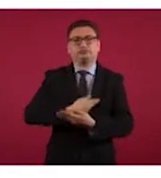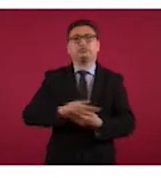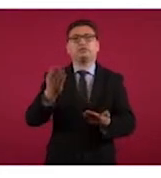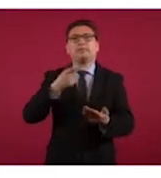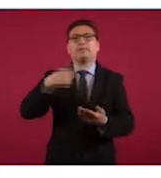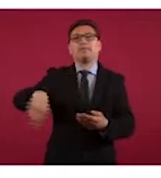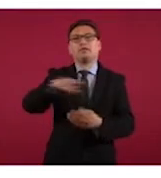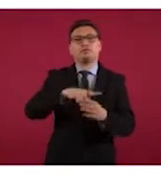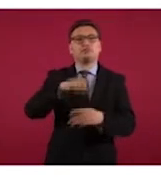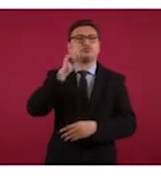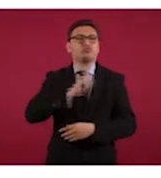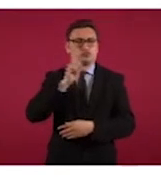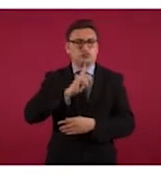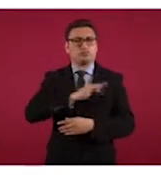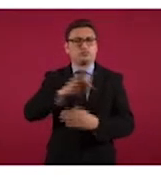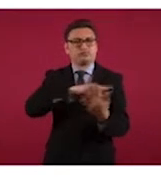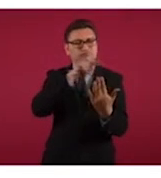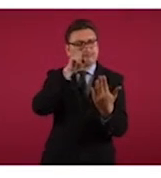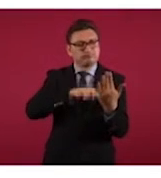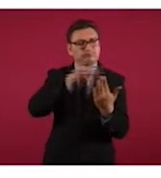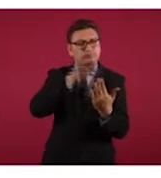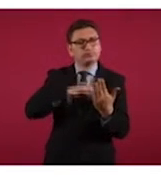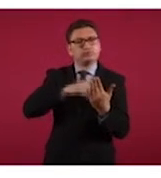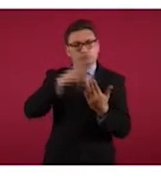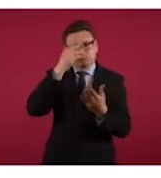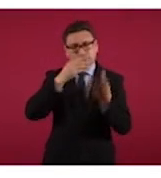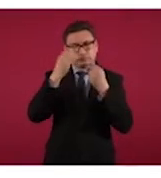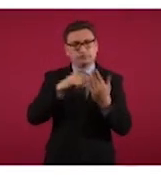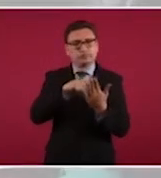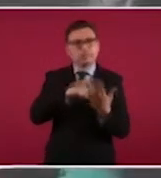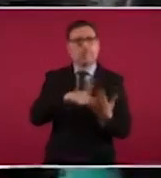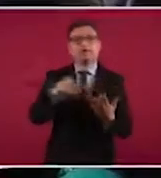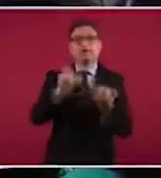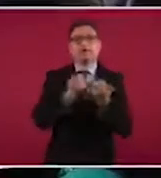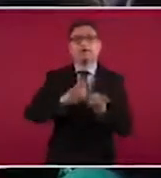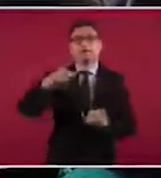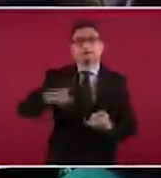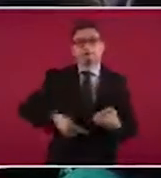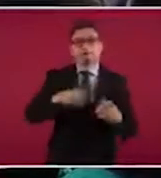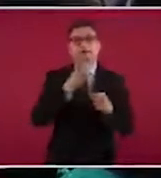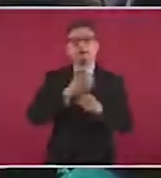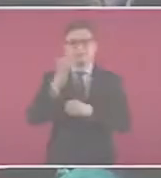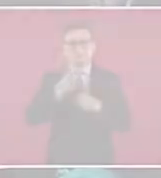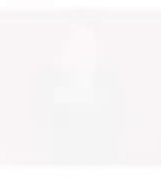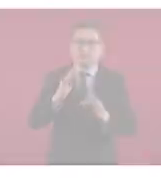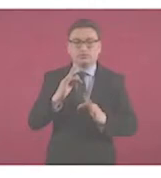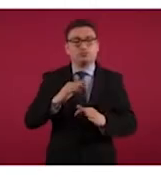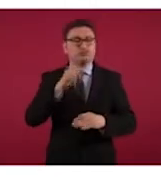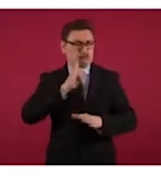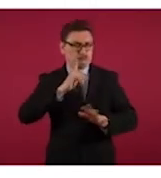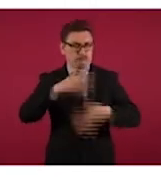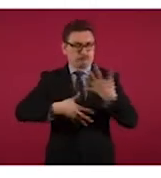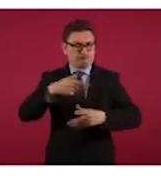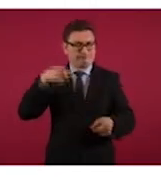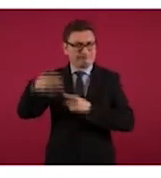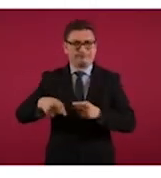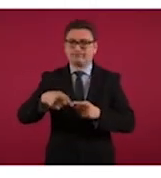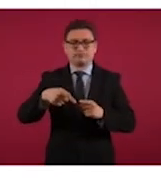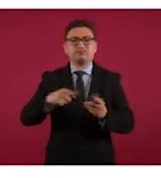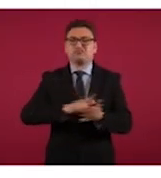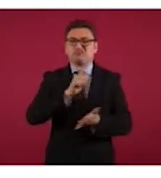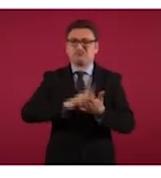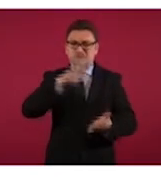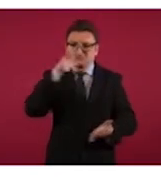todas las mujeres la puedan consultar y le estamos pidiendo también a los gobiernos de los estados que la reproduzcan. Niñas,